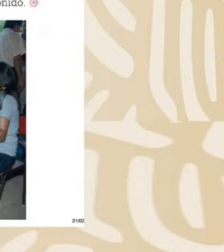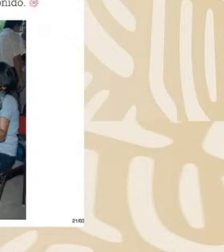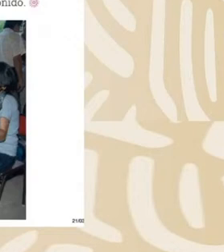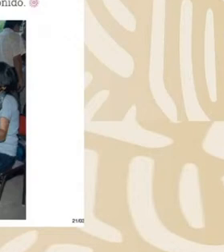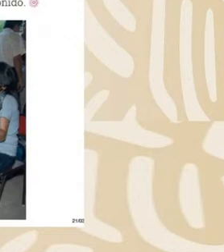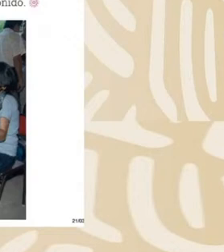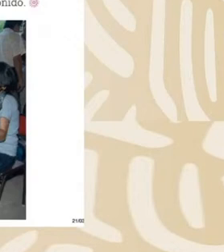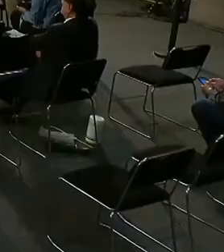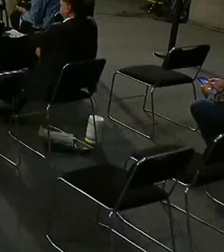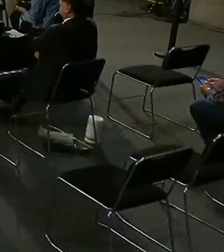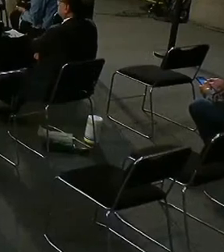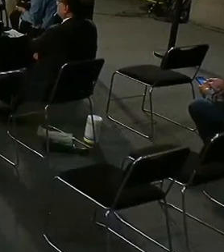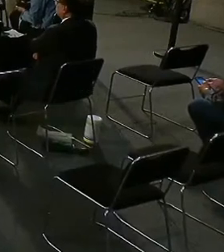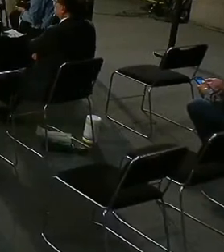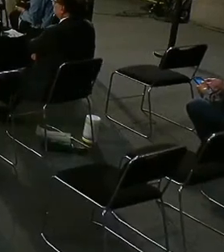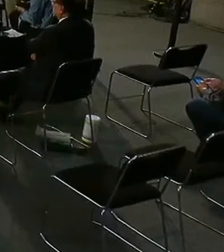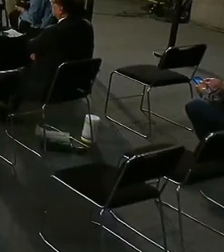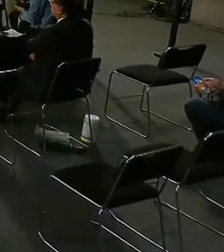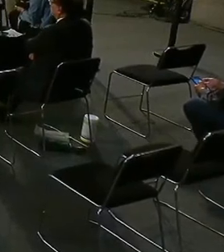previos. La siguiente, por favor.